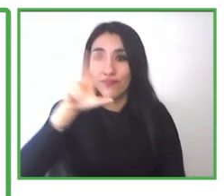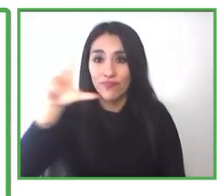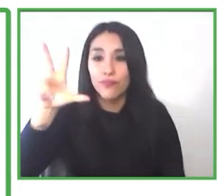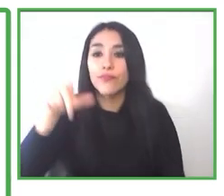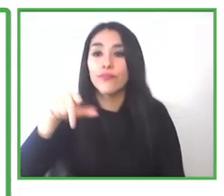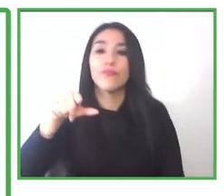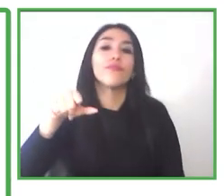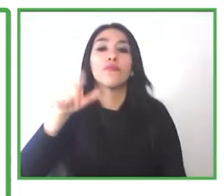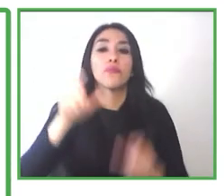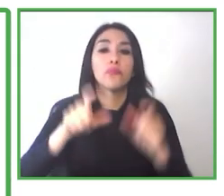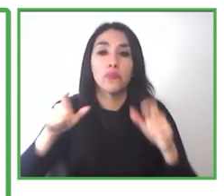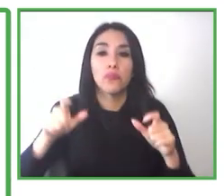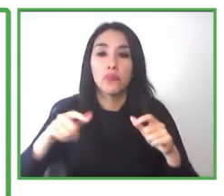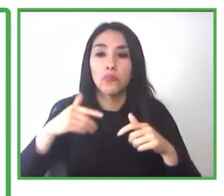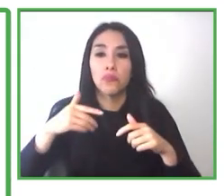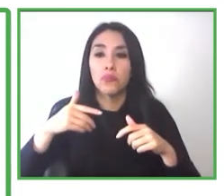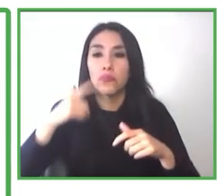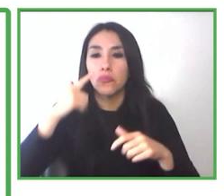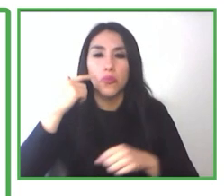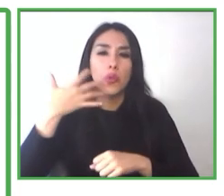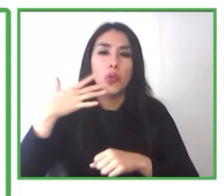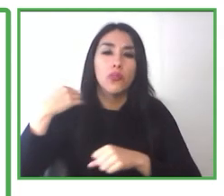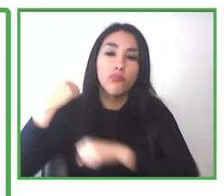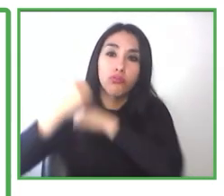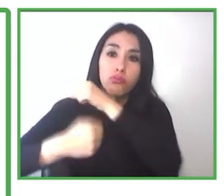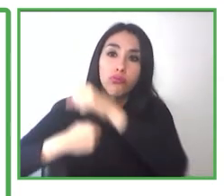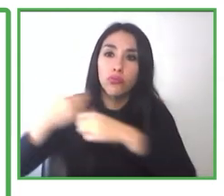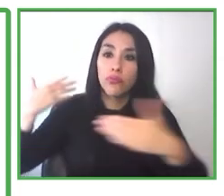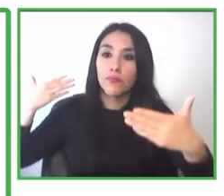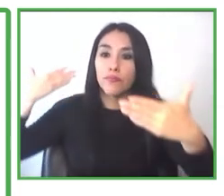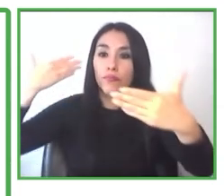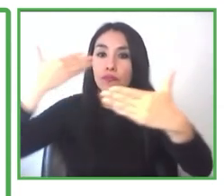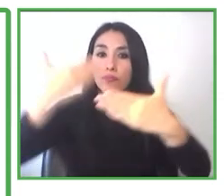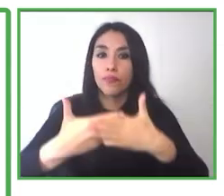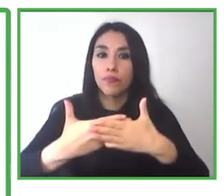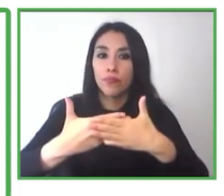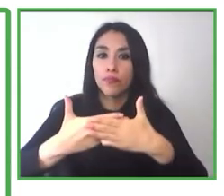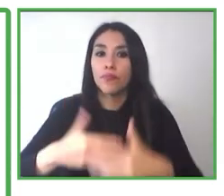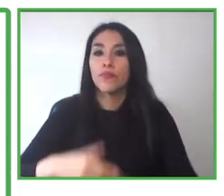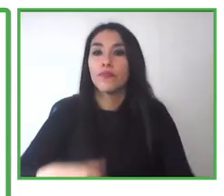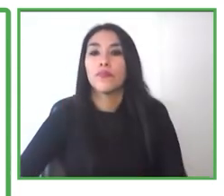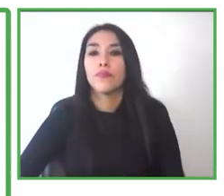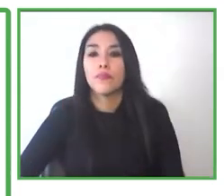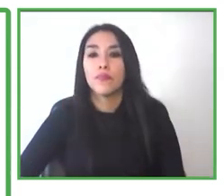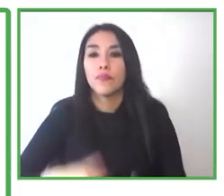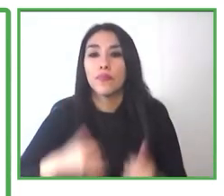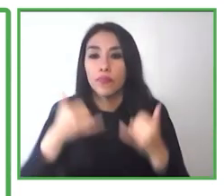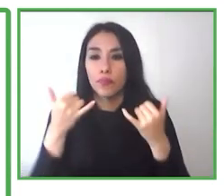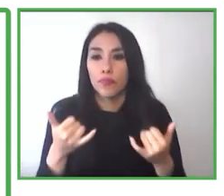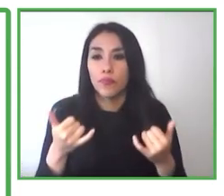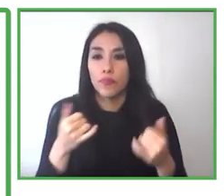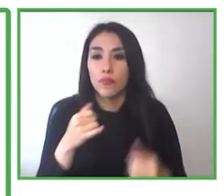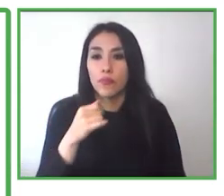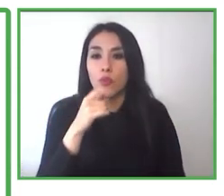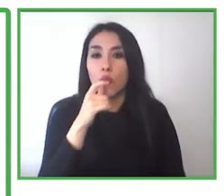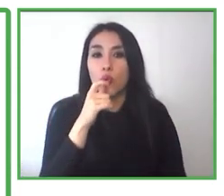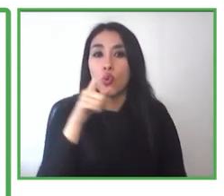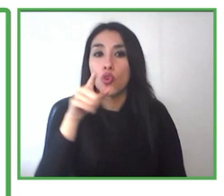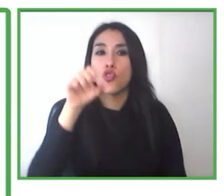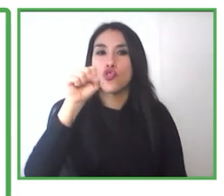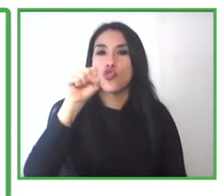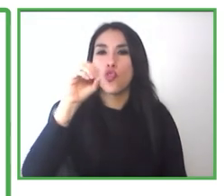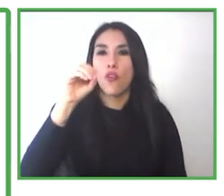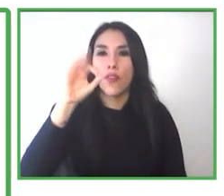quisimos contarles, compartirles el testimonio de Sofía, por ejemplo, que Sofía lleva más de cuatro años trabajando en el rubro